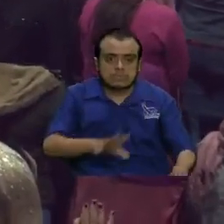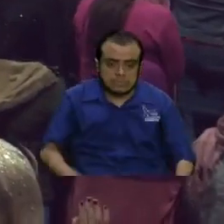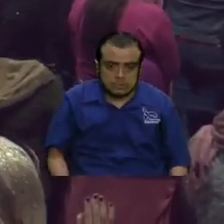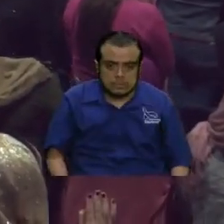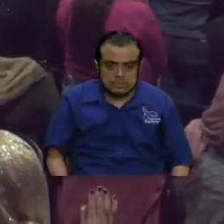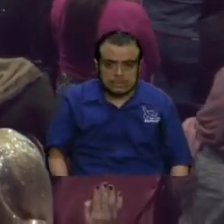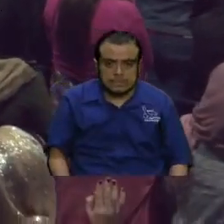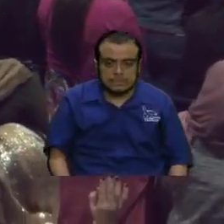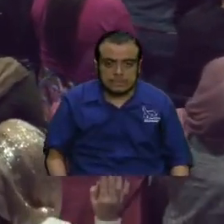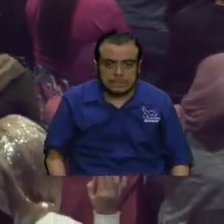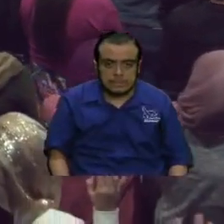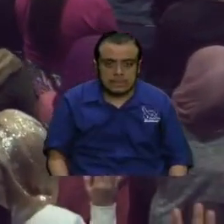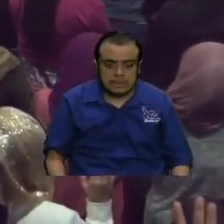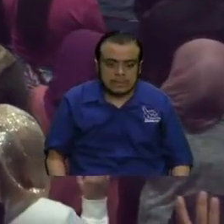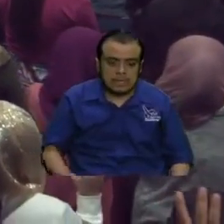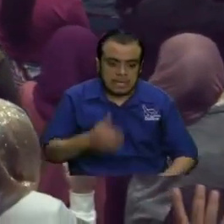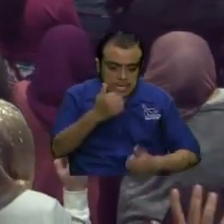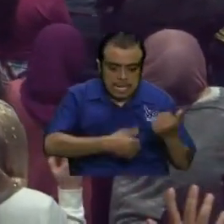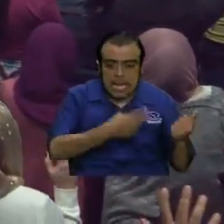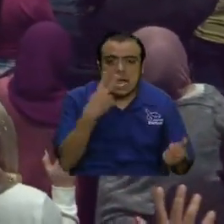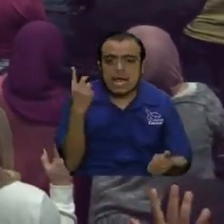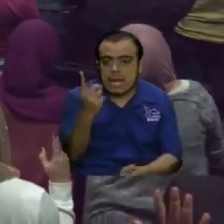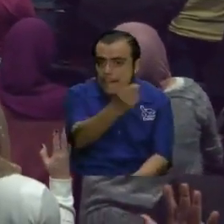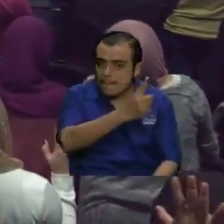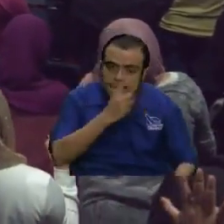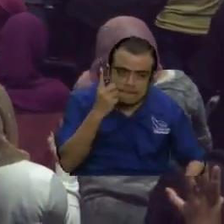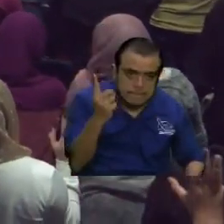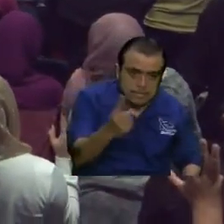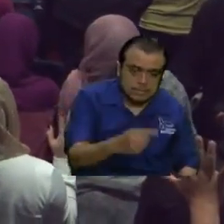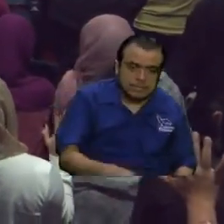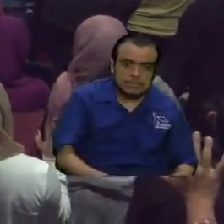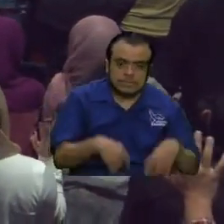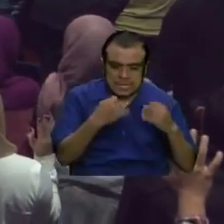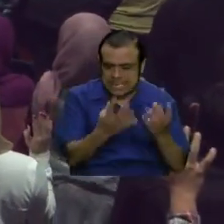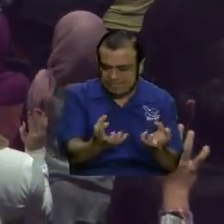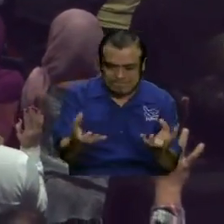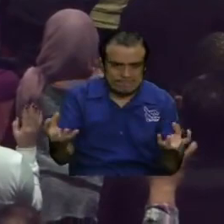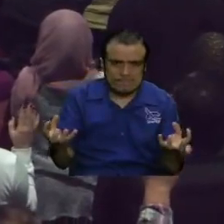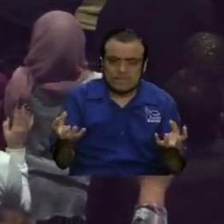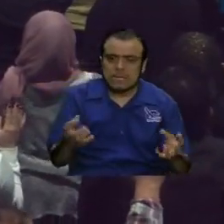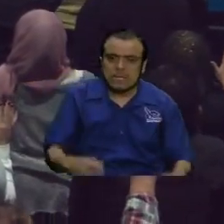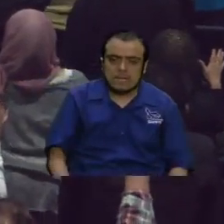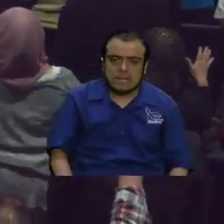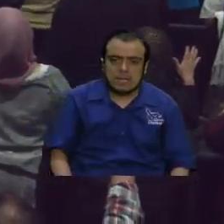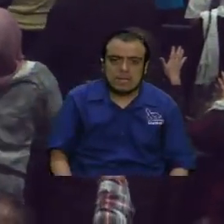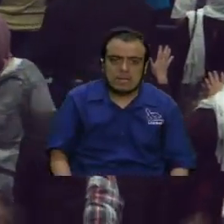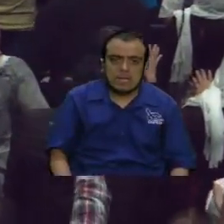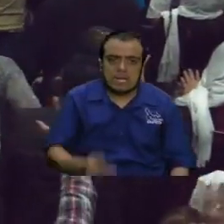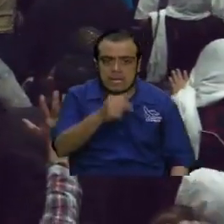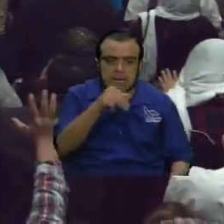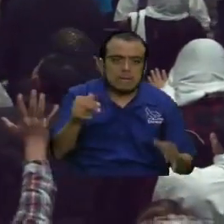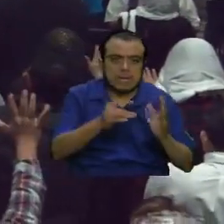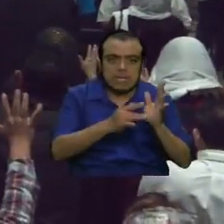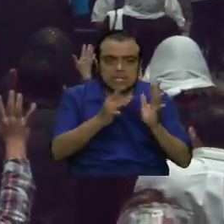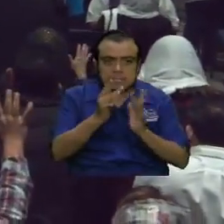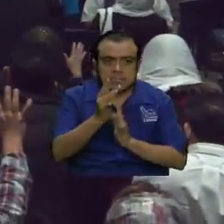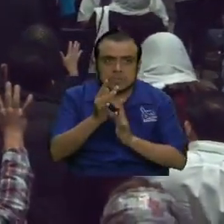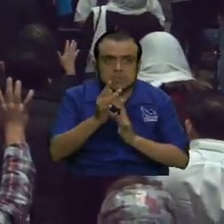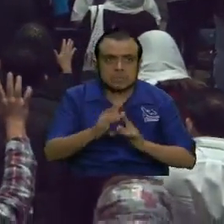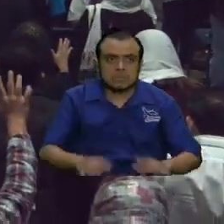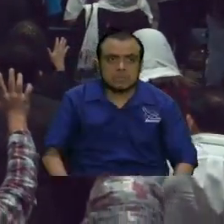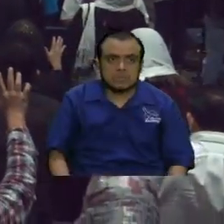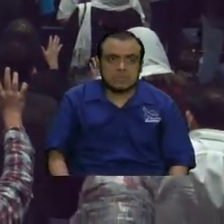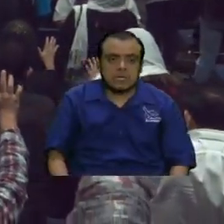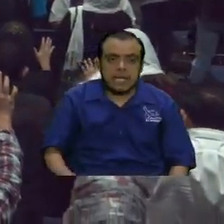de estos hermanos en esta abundante cosecha en el nombre de Jesús en el nombre de Jesús